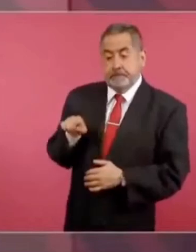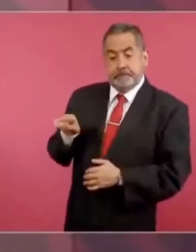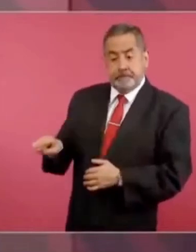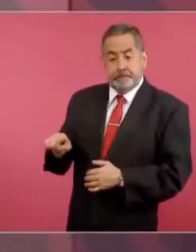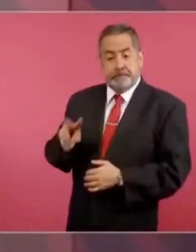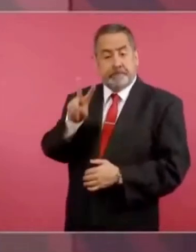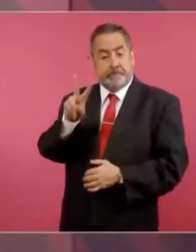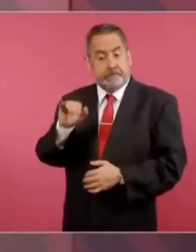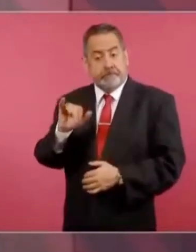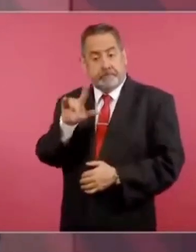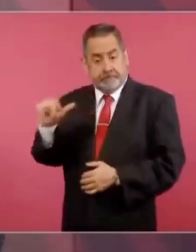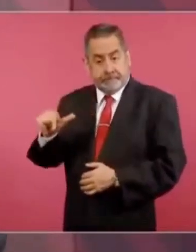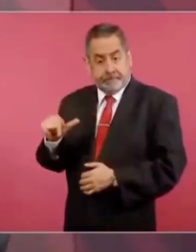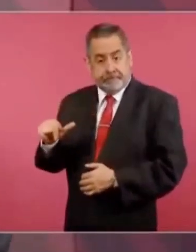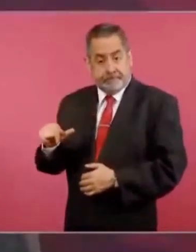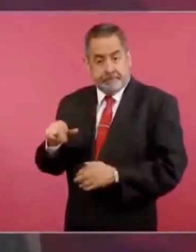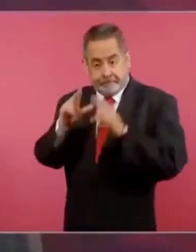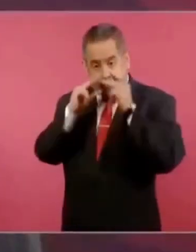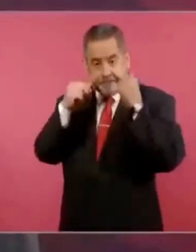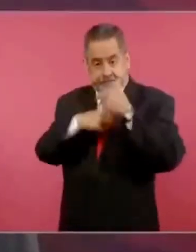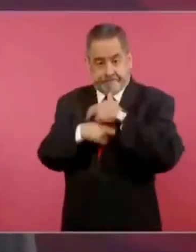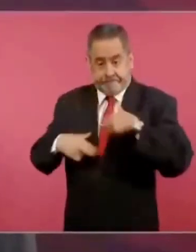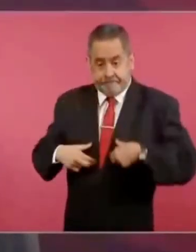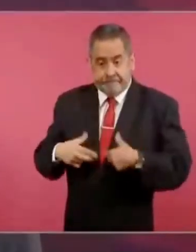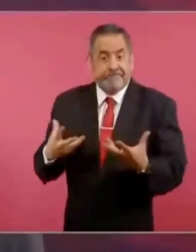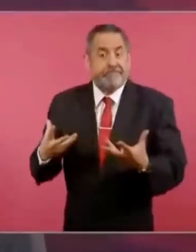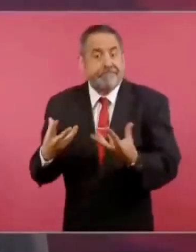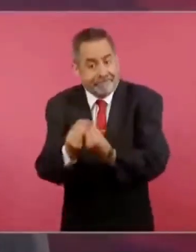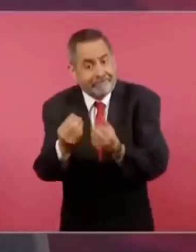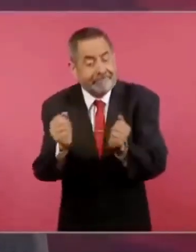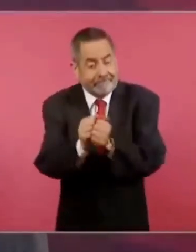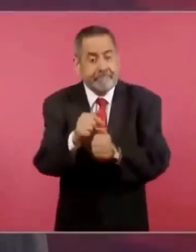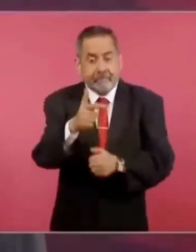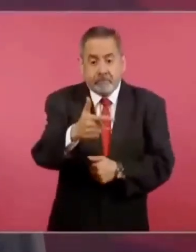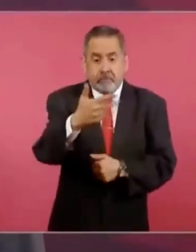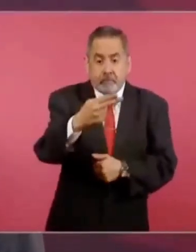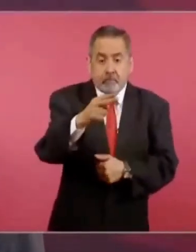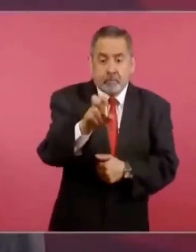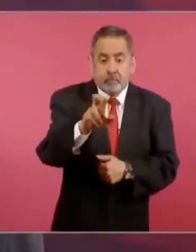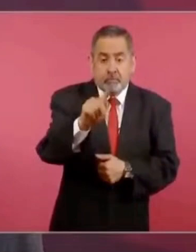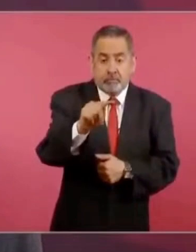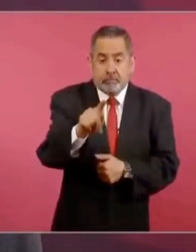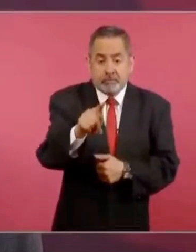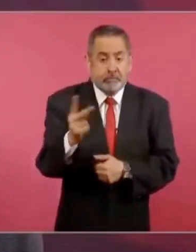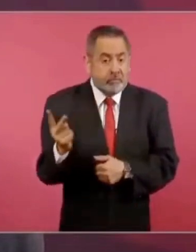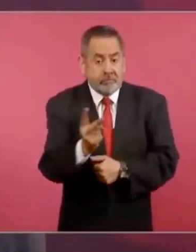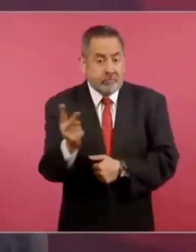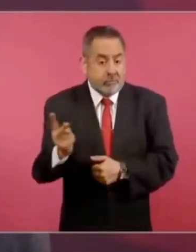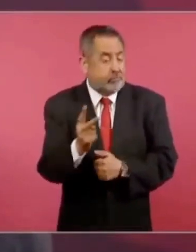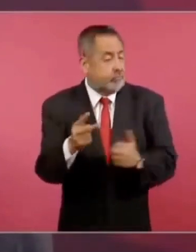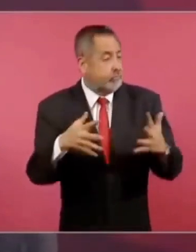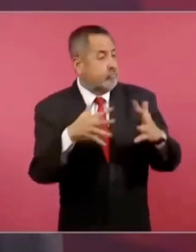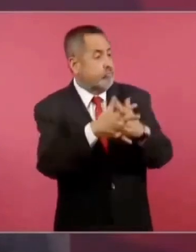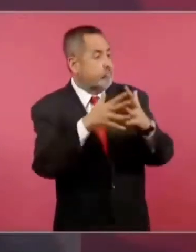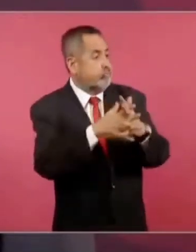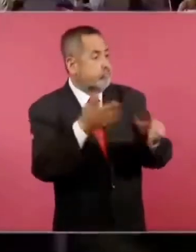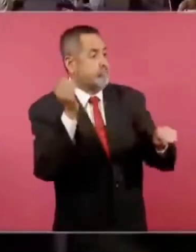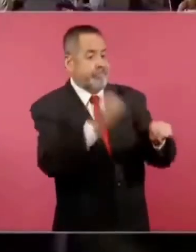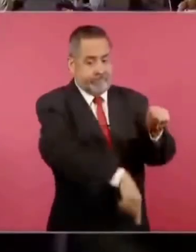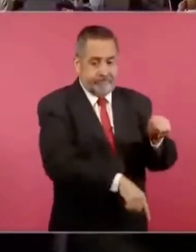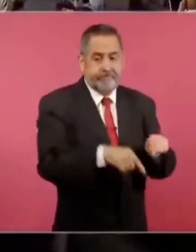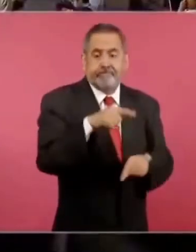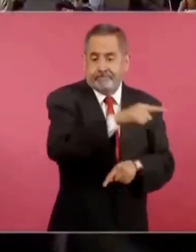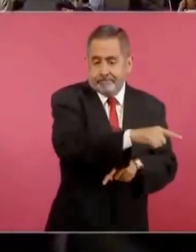Villa colabora con Huerta enfrentando a Orozco y es entonces